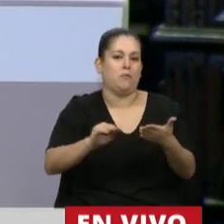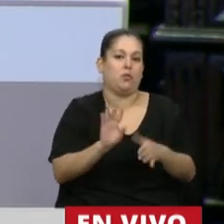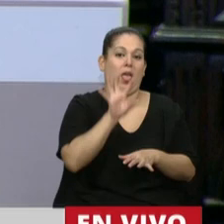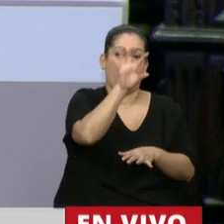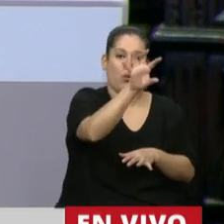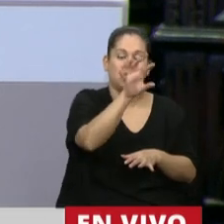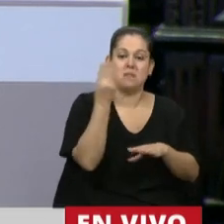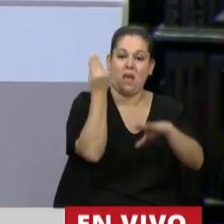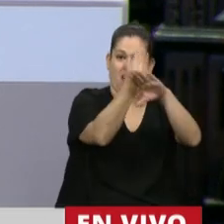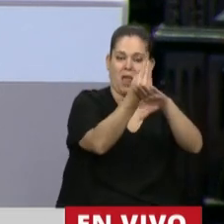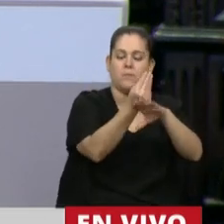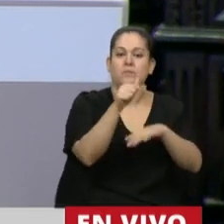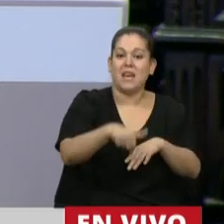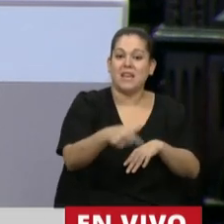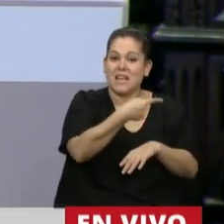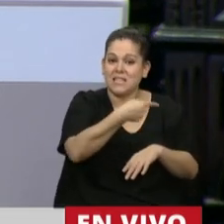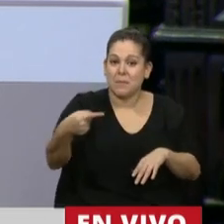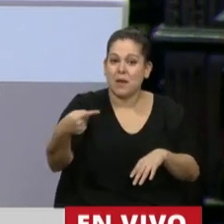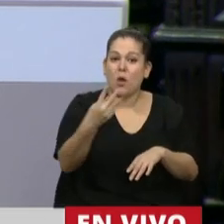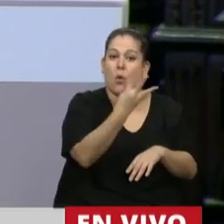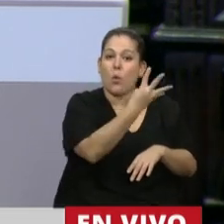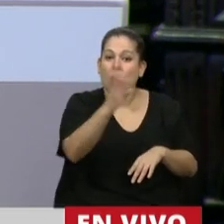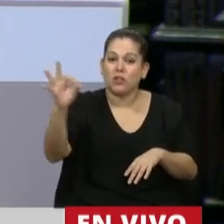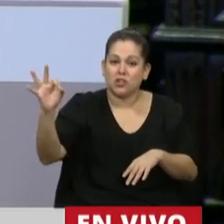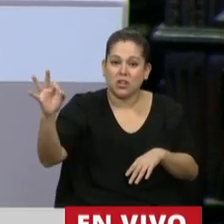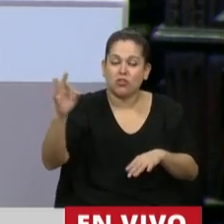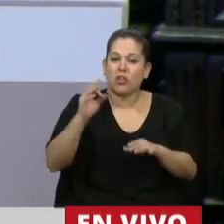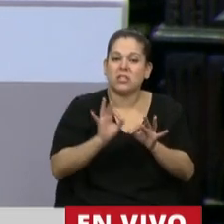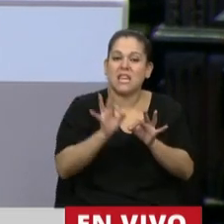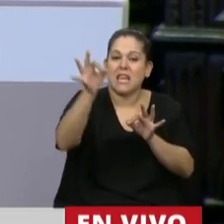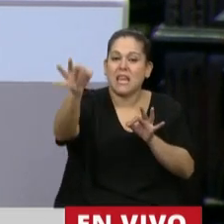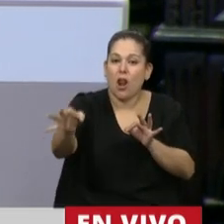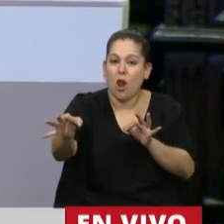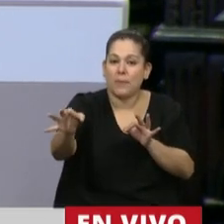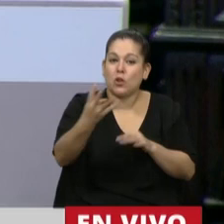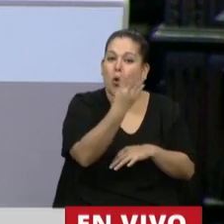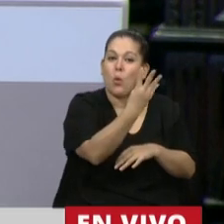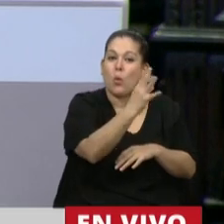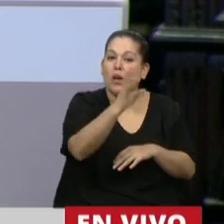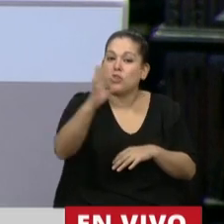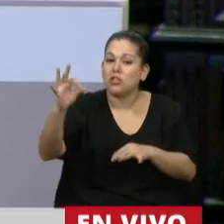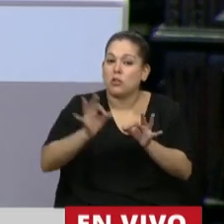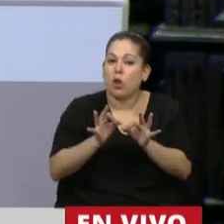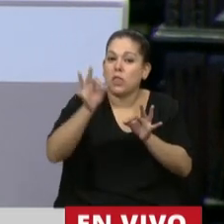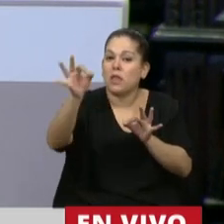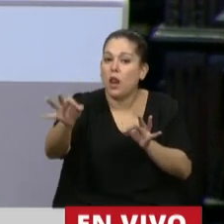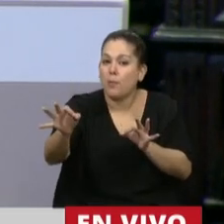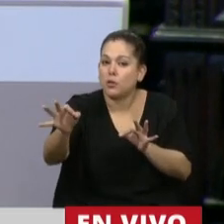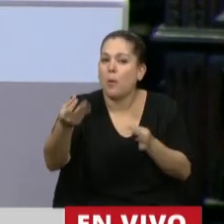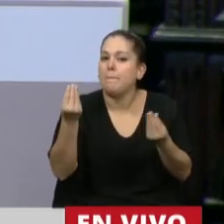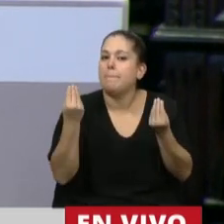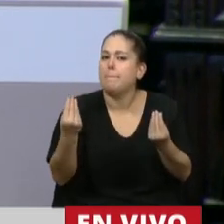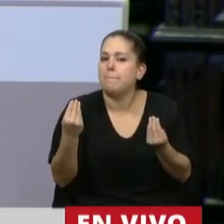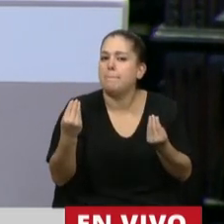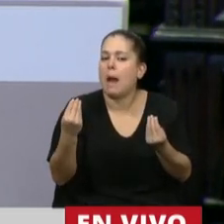esta semana tuvo que hacer 400 kilómetros, a ver que quede claro, 400 kilómetros para